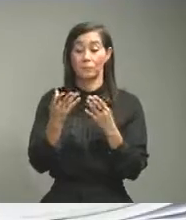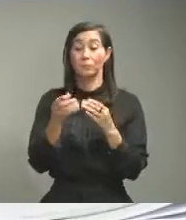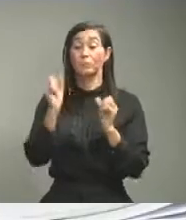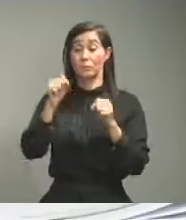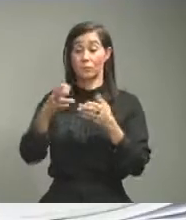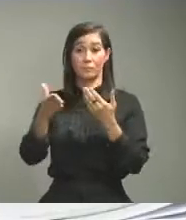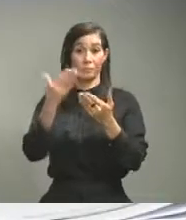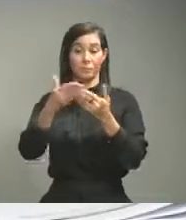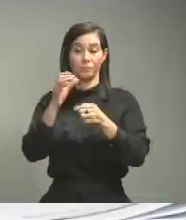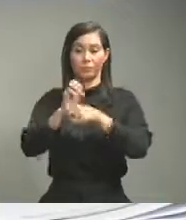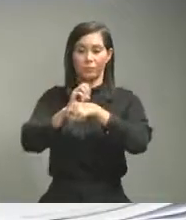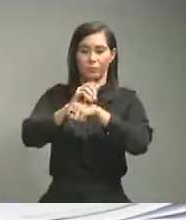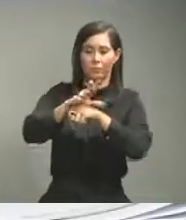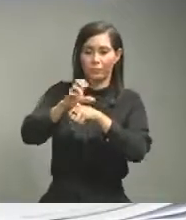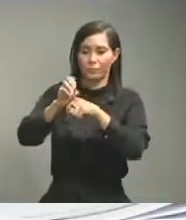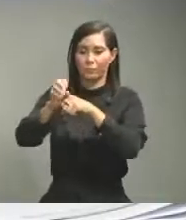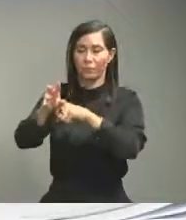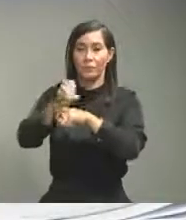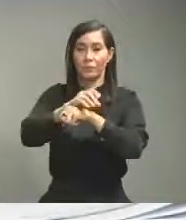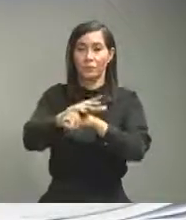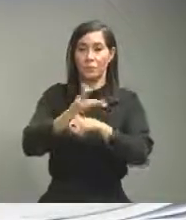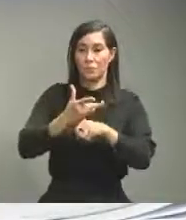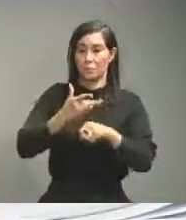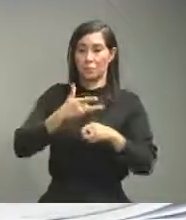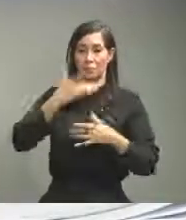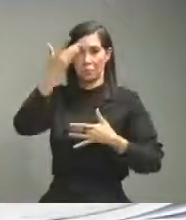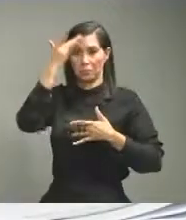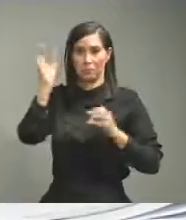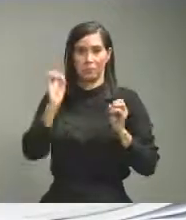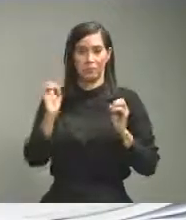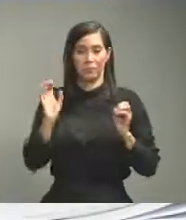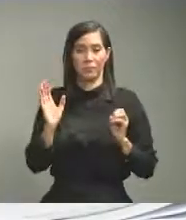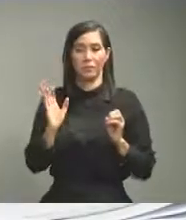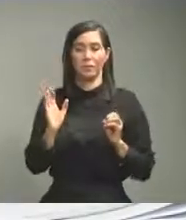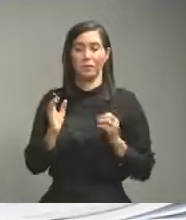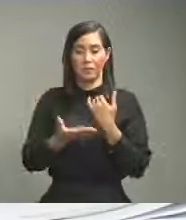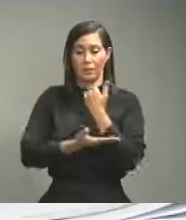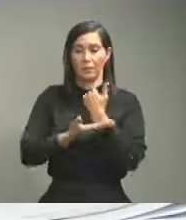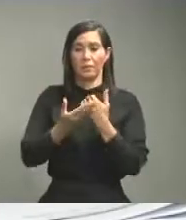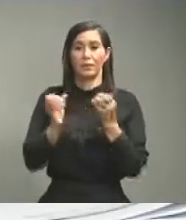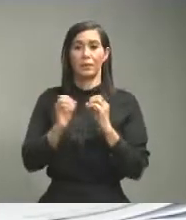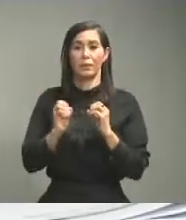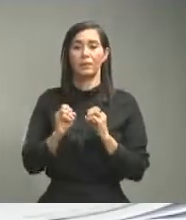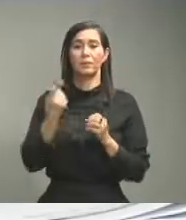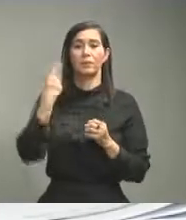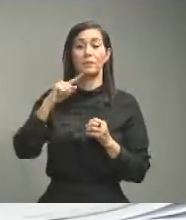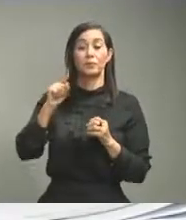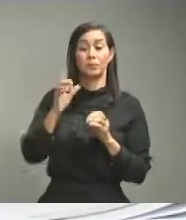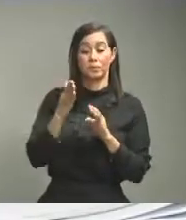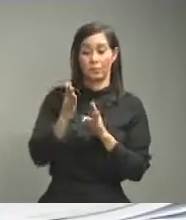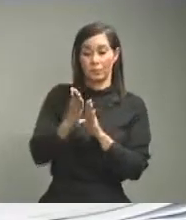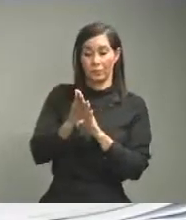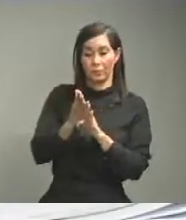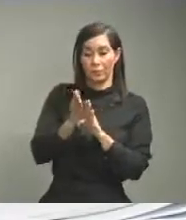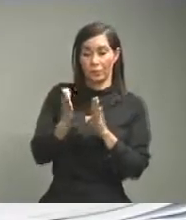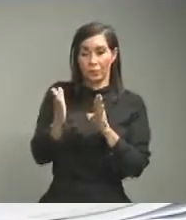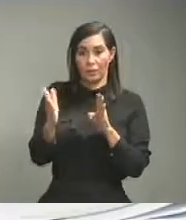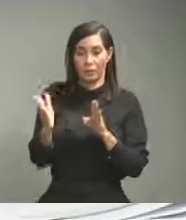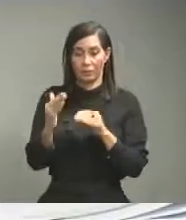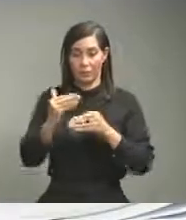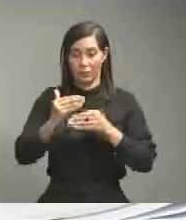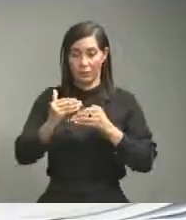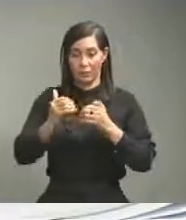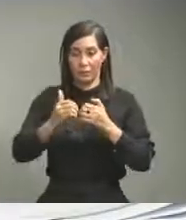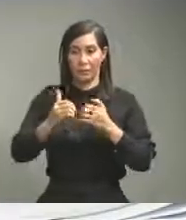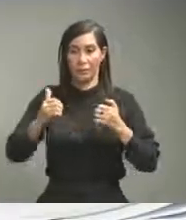comunitaria por eso estamos tomando la medida de limitación en razón de